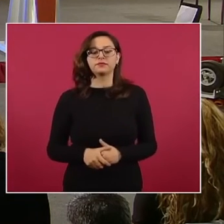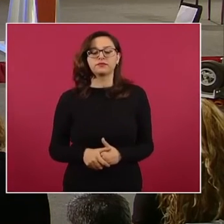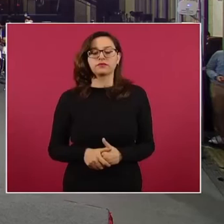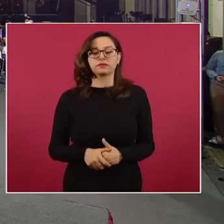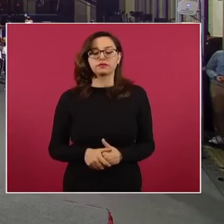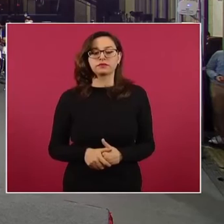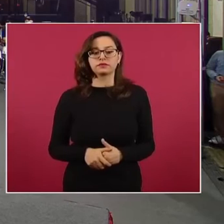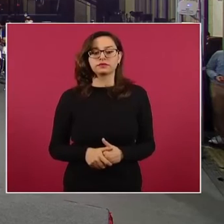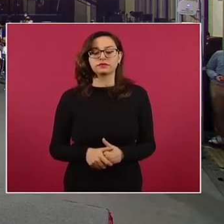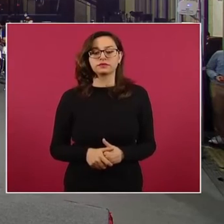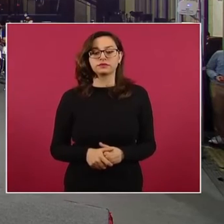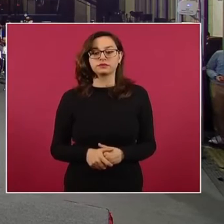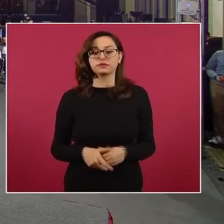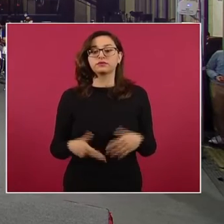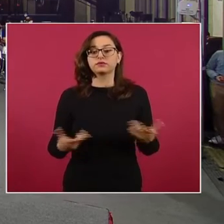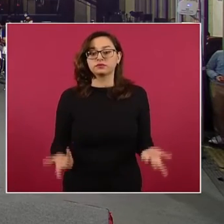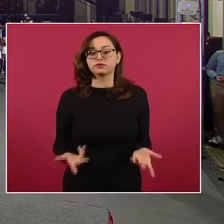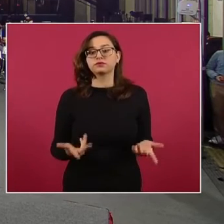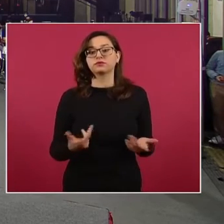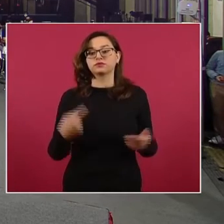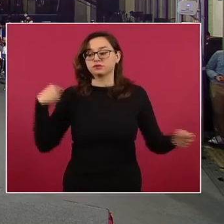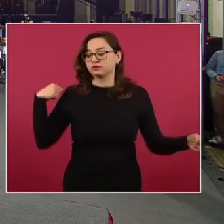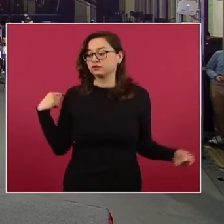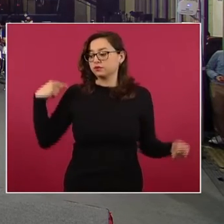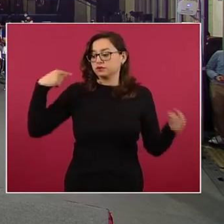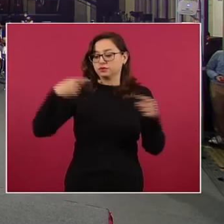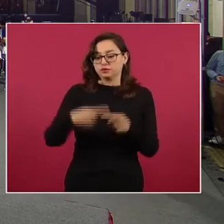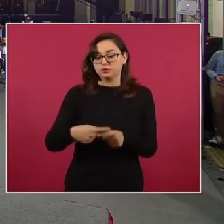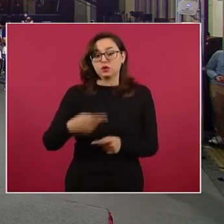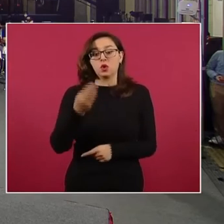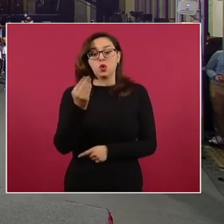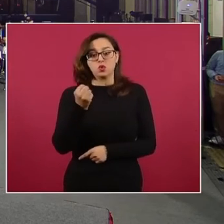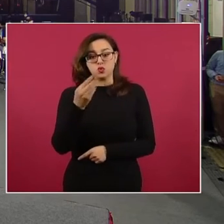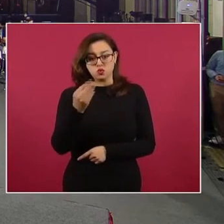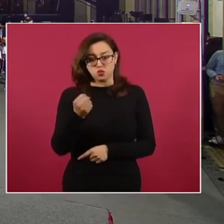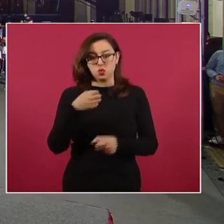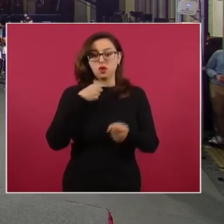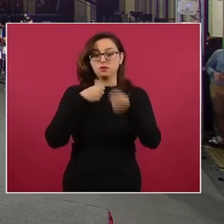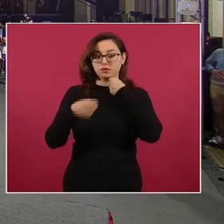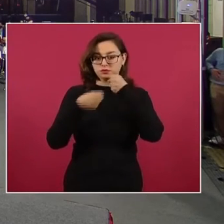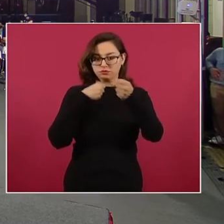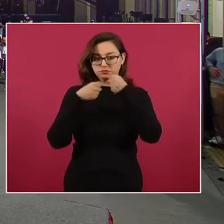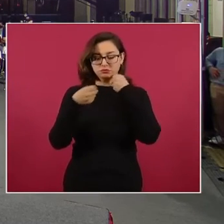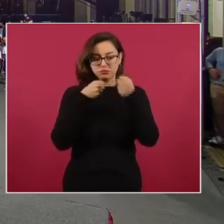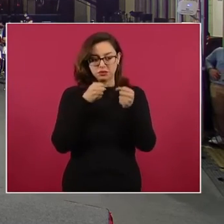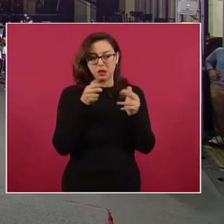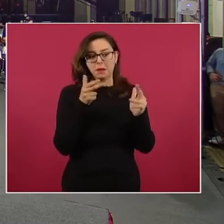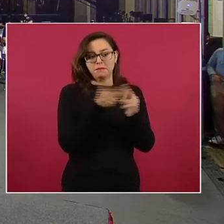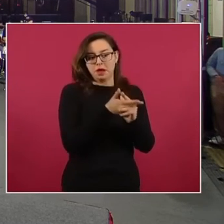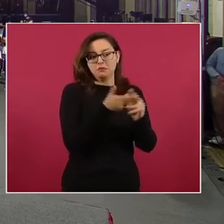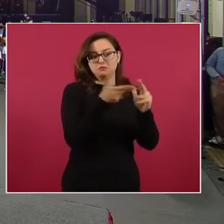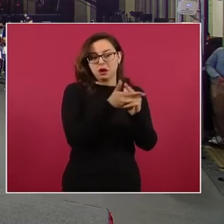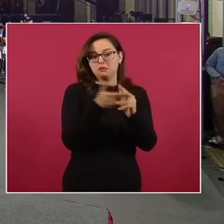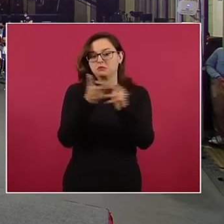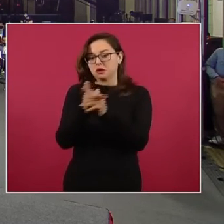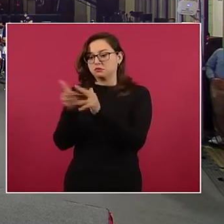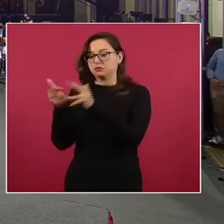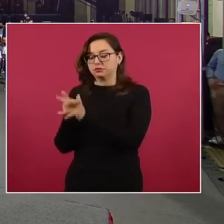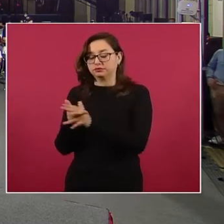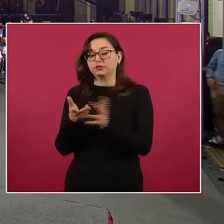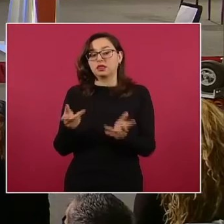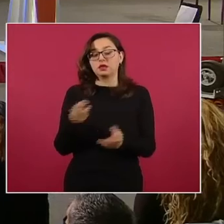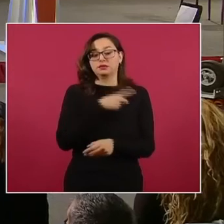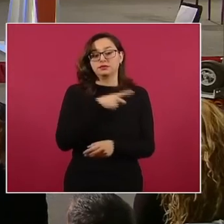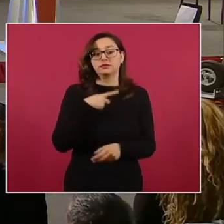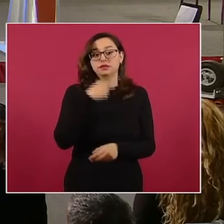Con relación a los nueve casos de homicidios en contra de periodistas, informar que hay 26